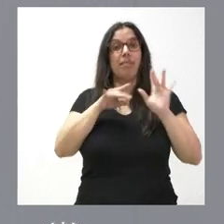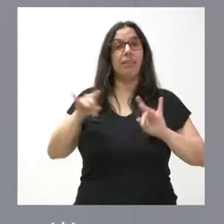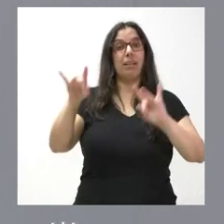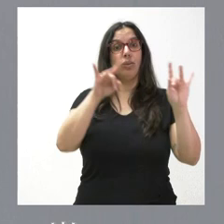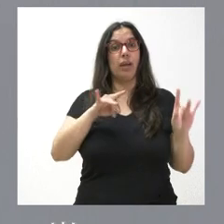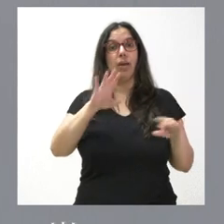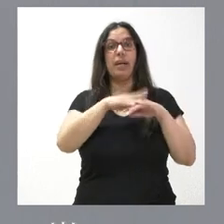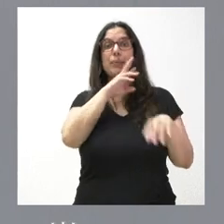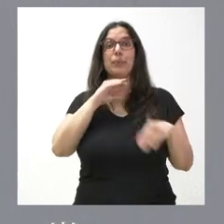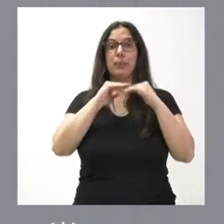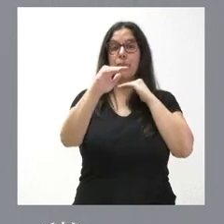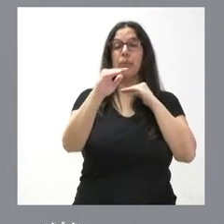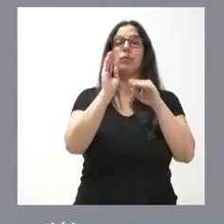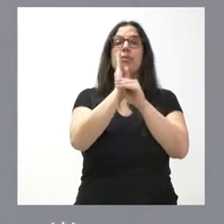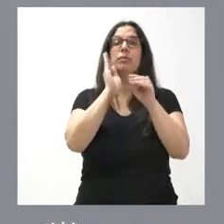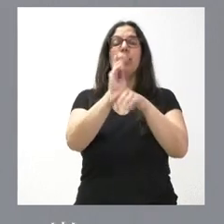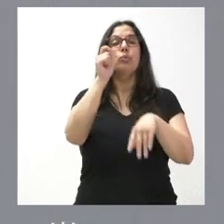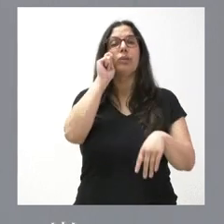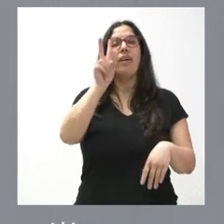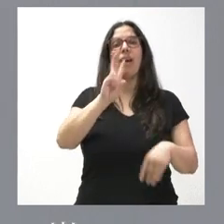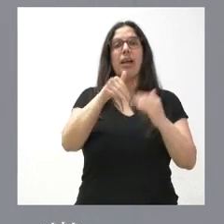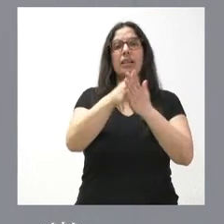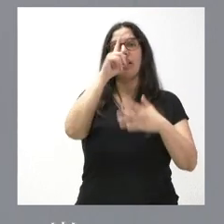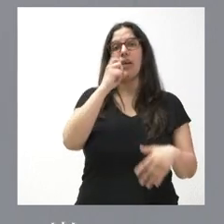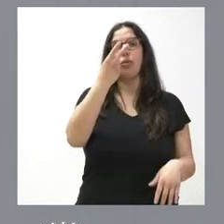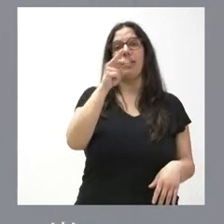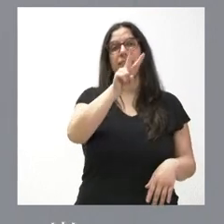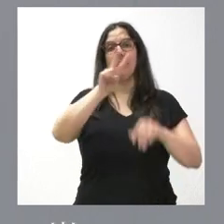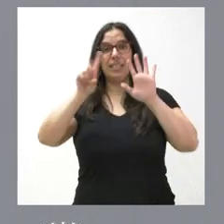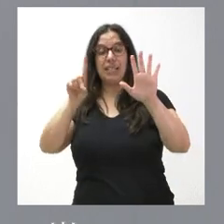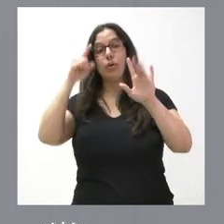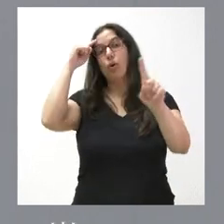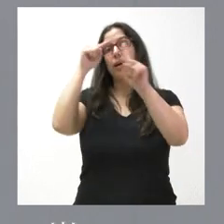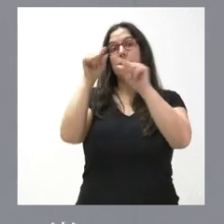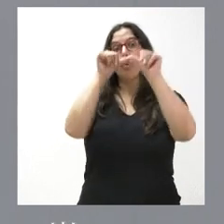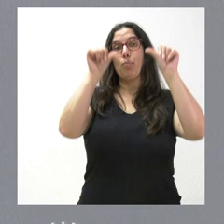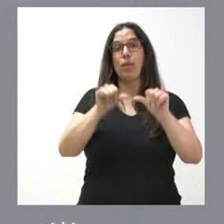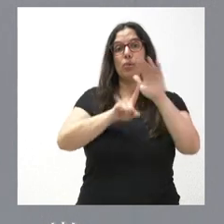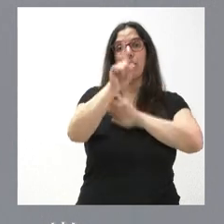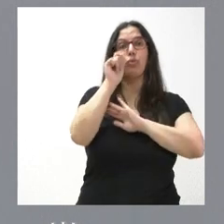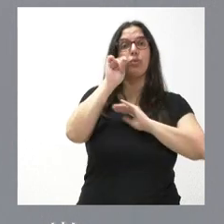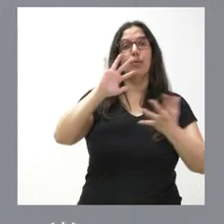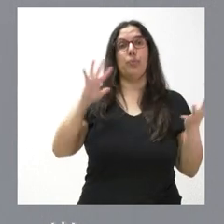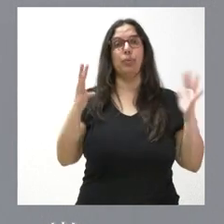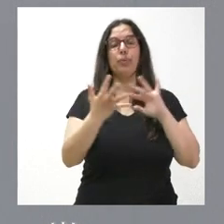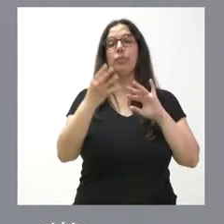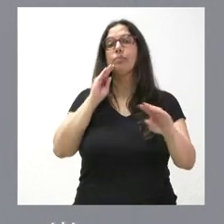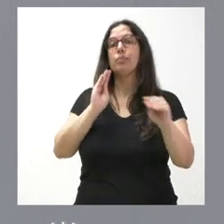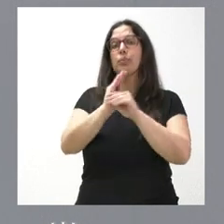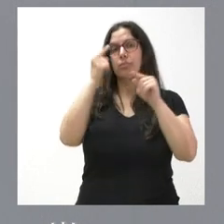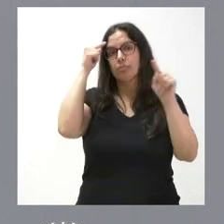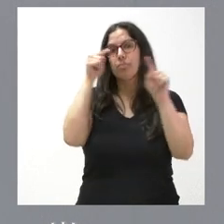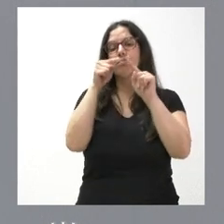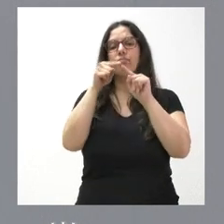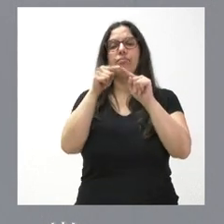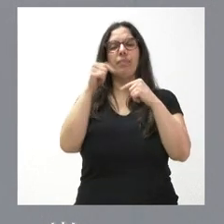sostenibilidad turística tiene vigencia hasta el año 2026 y su objetivo es transformar el modelo de desarrollo turístico y se destina a prestar especial